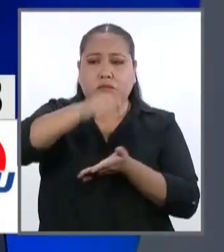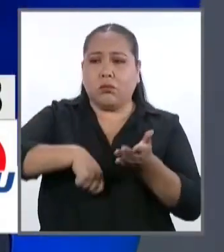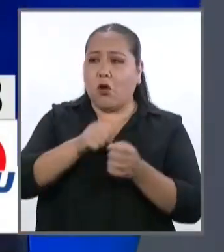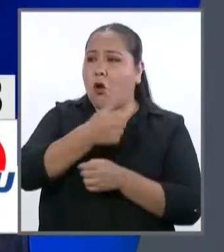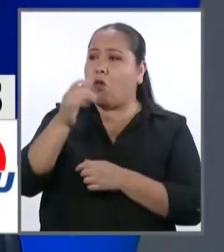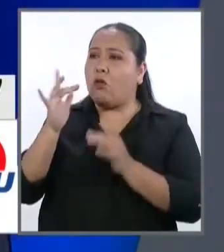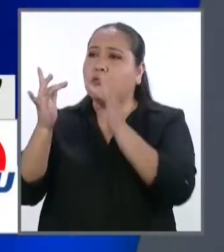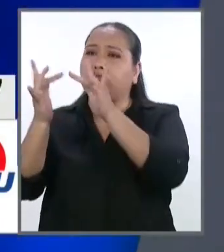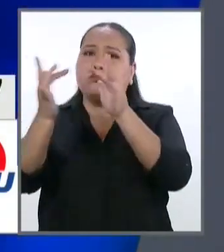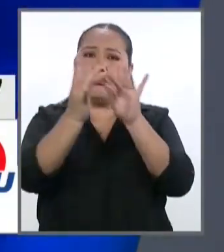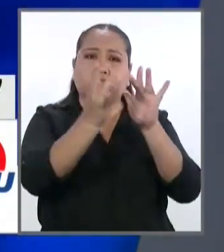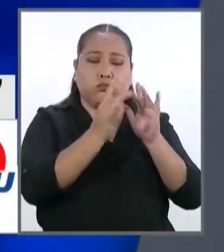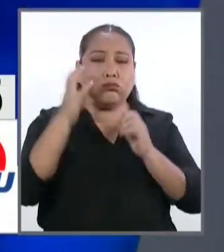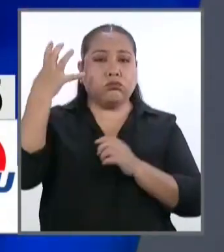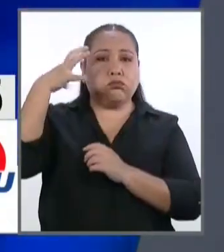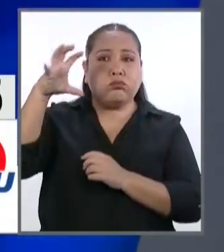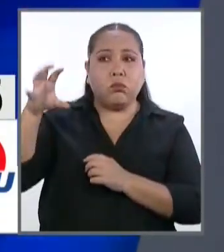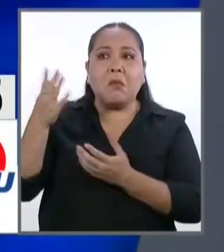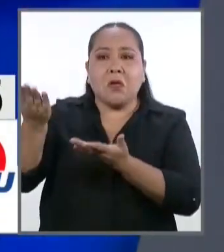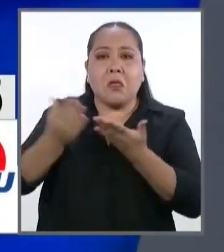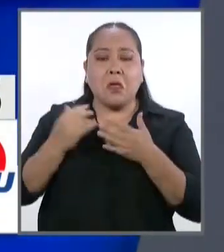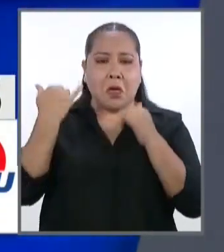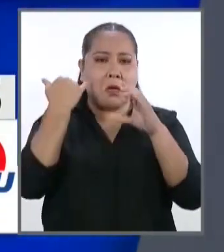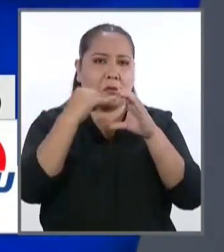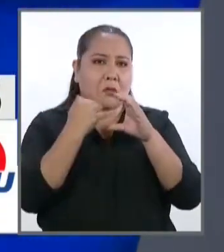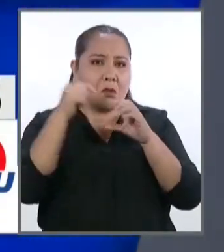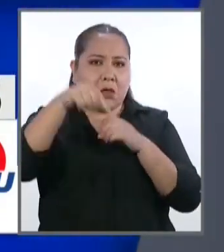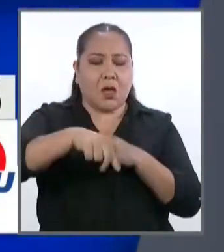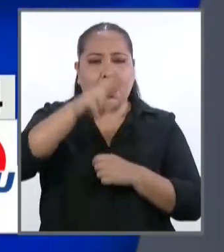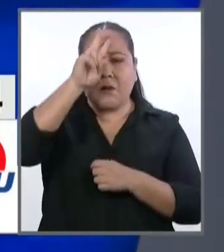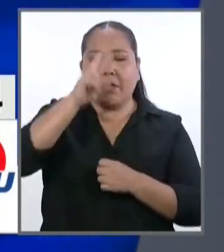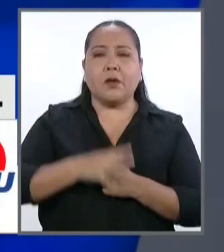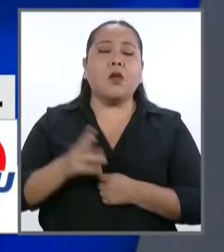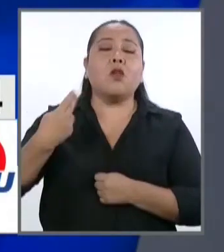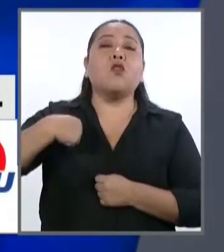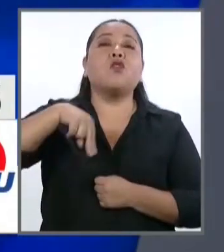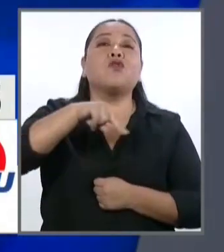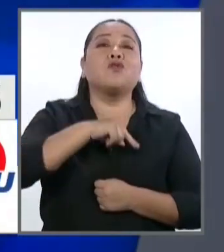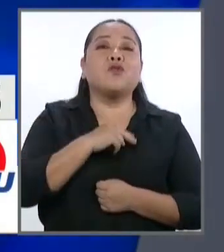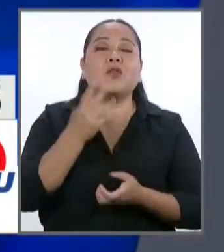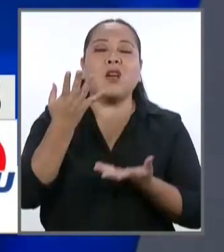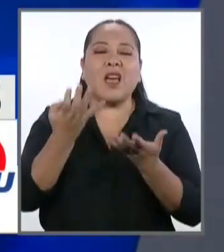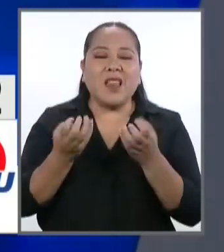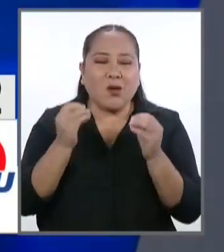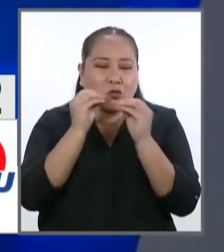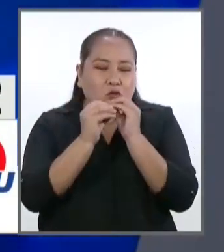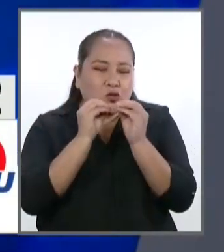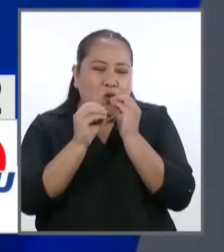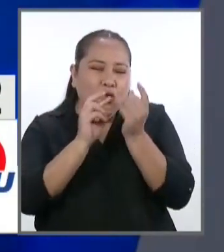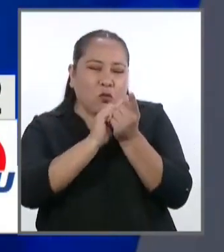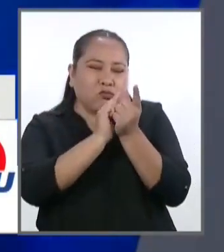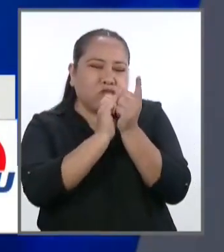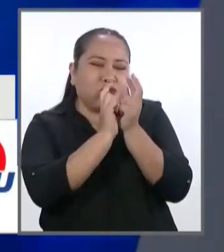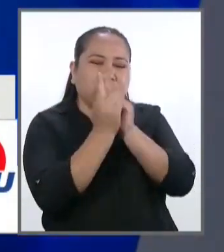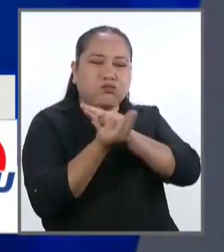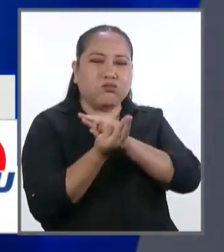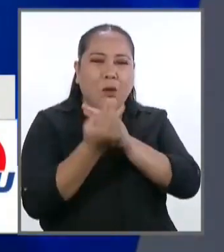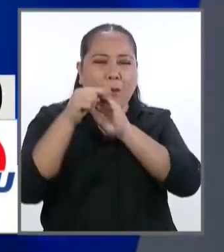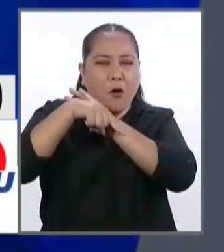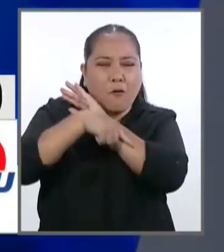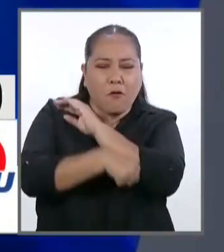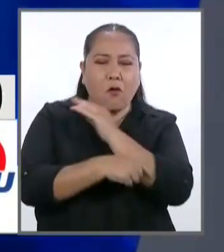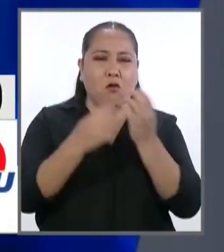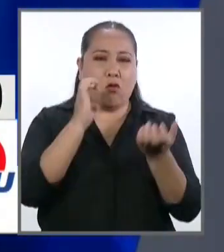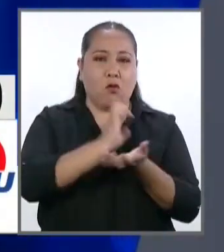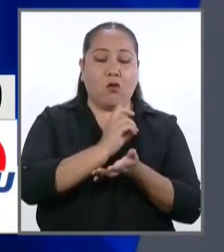satélites que hay en el mundo para que le den Internet al Perú. Nosotros queremos hacer una reforma profunda de la educación. Vamos a construir los